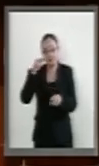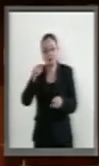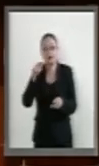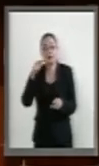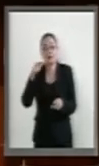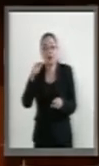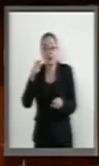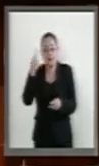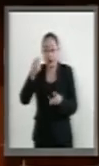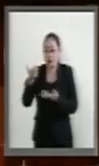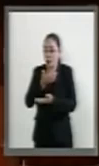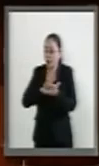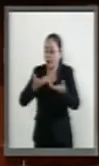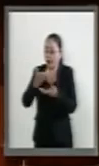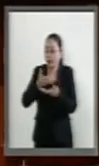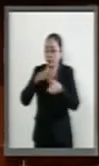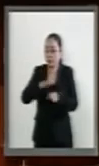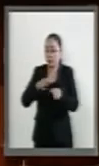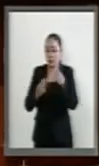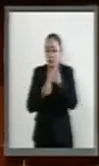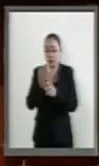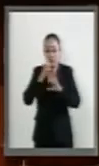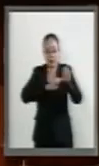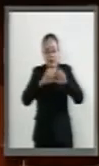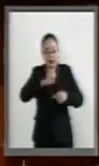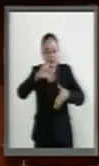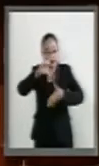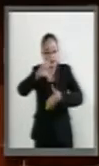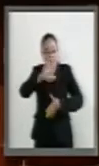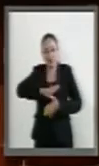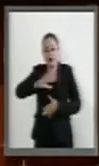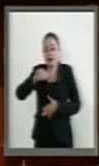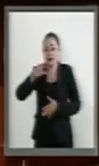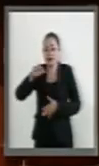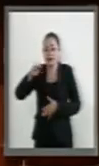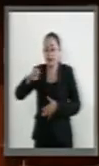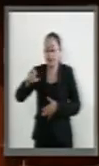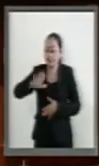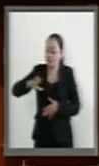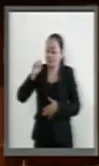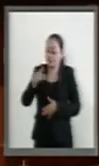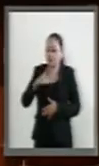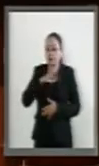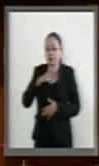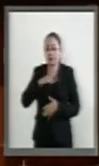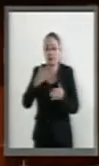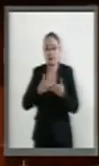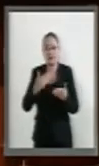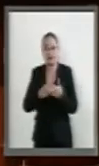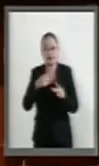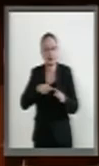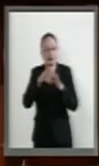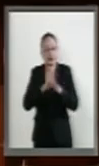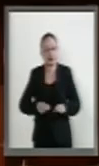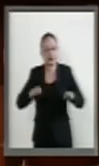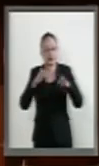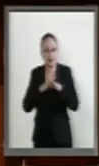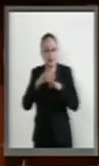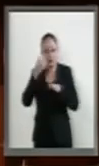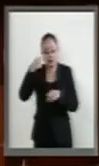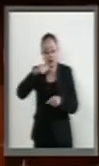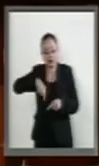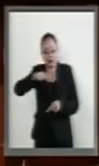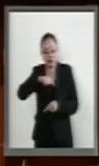comerciales y en materia de inversión con América Latina y el Caribe es uno de nuestros grandes ejes de prioridad.